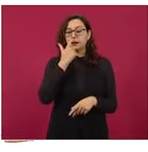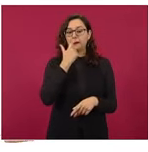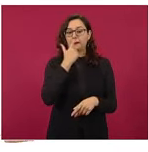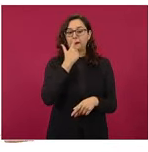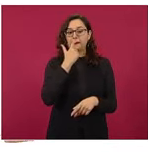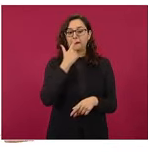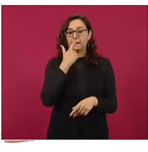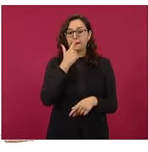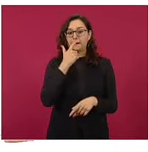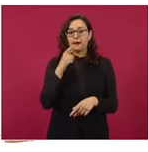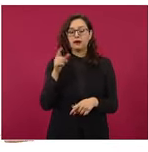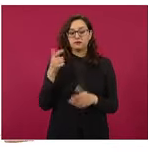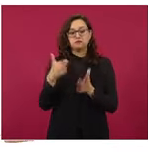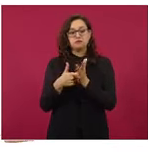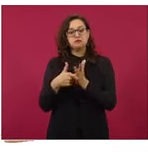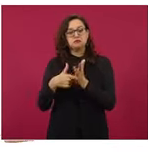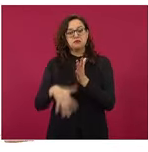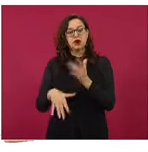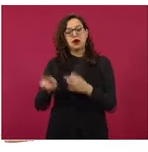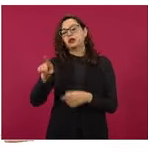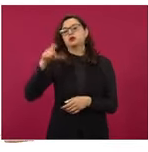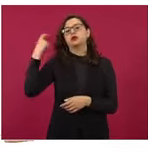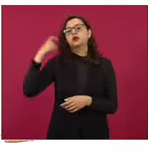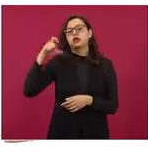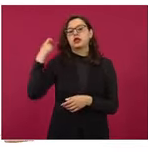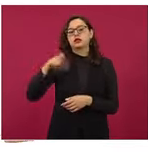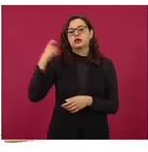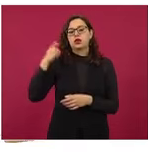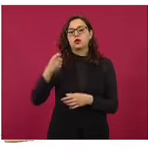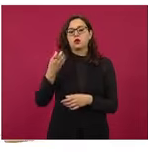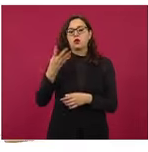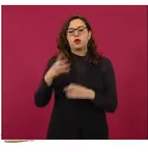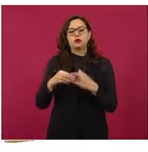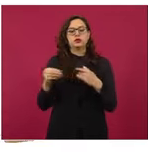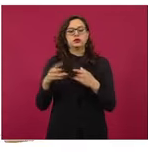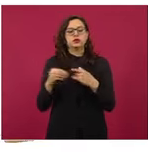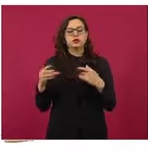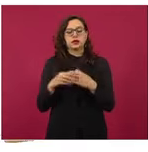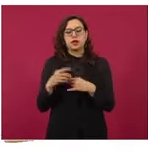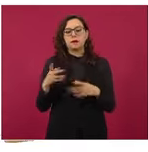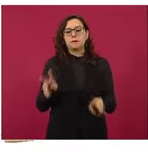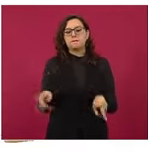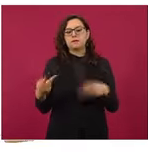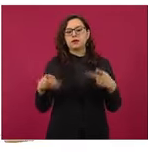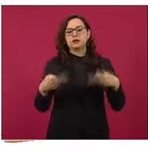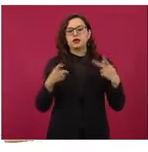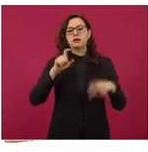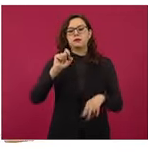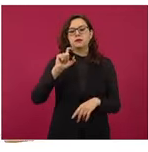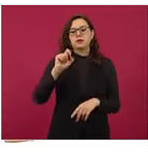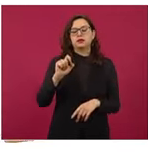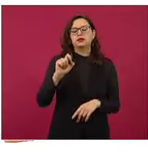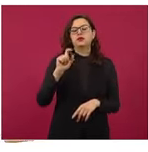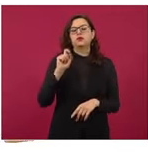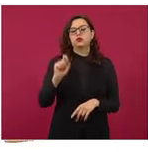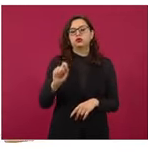en las económicas, en Querétaro, Querétaro, con un precio al público de 20 pesos 54